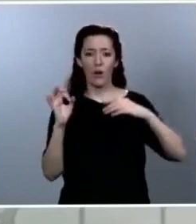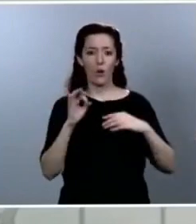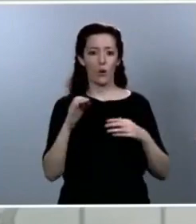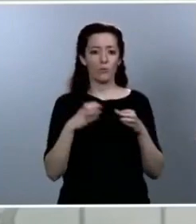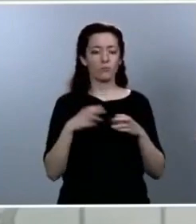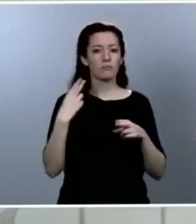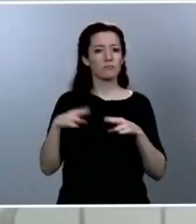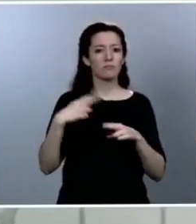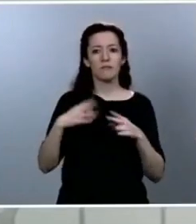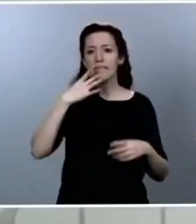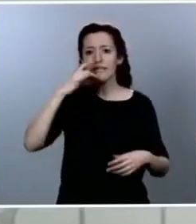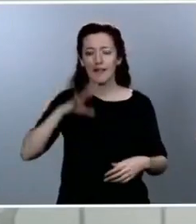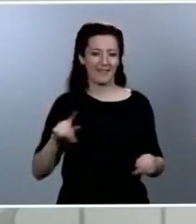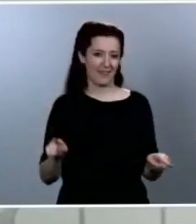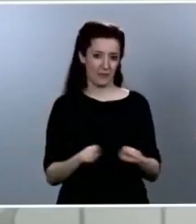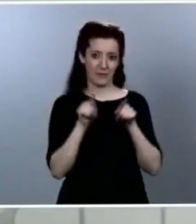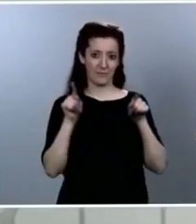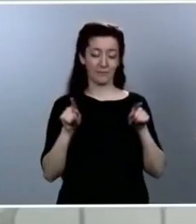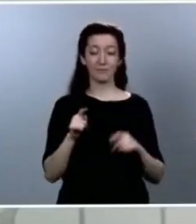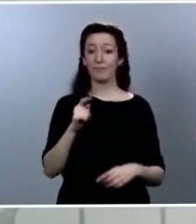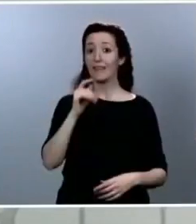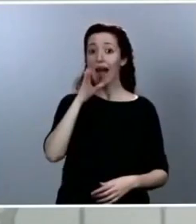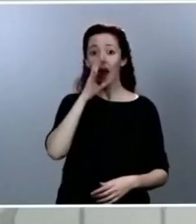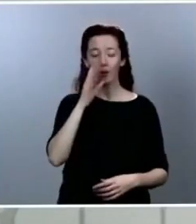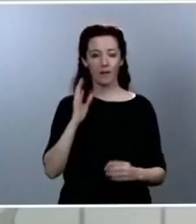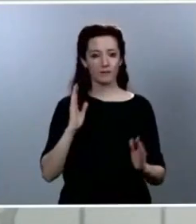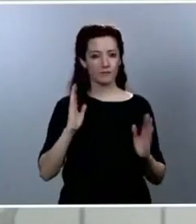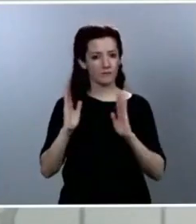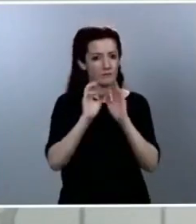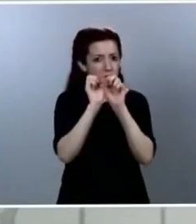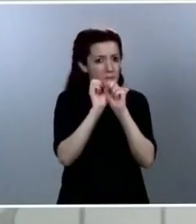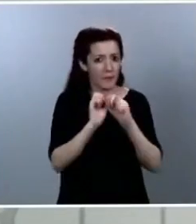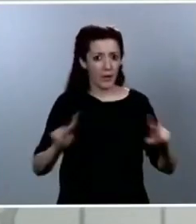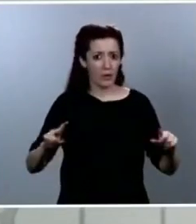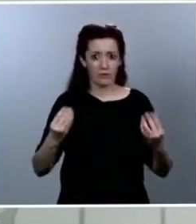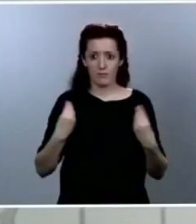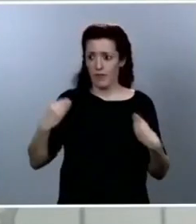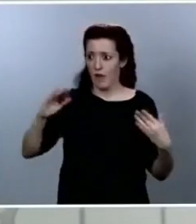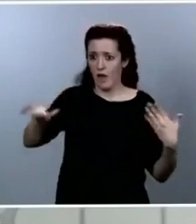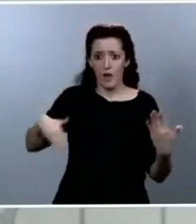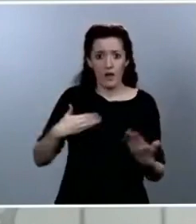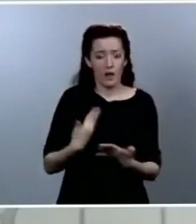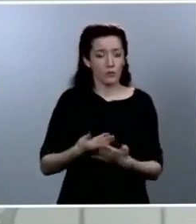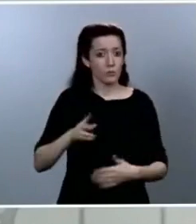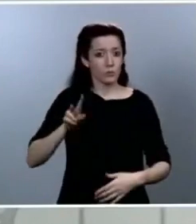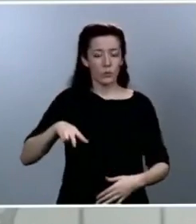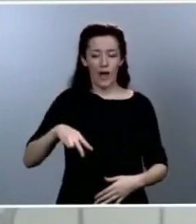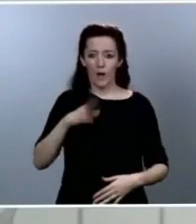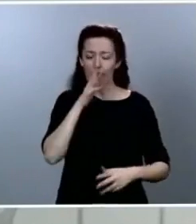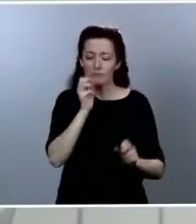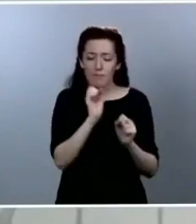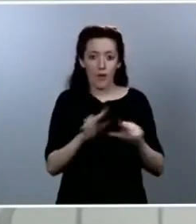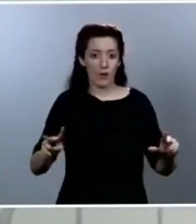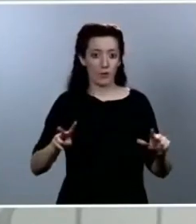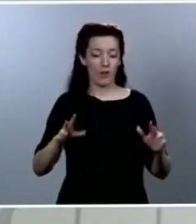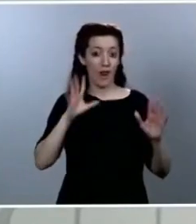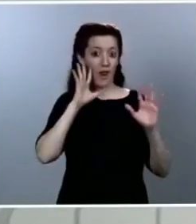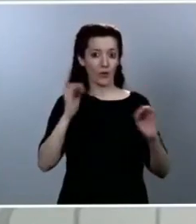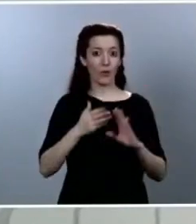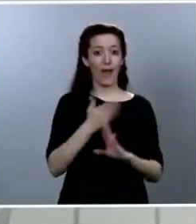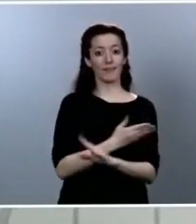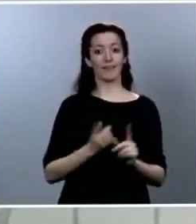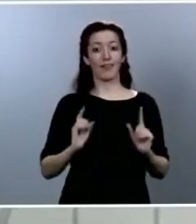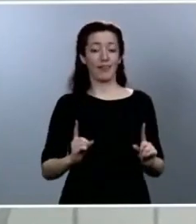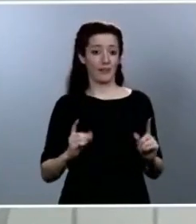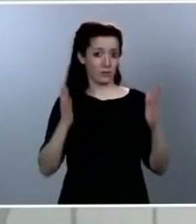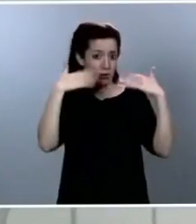y nadie estaba preparado para afrontarla. Pero lo importante es evitar un error, el mayor de los errores, el error de la